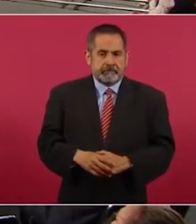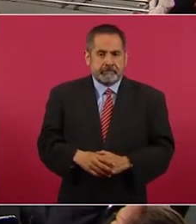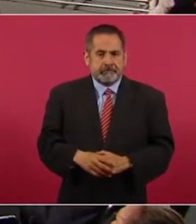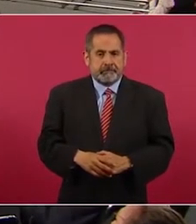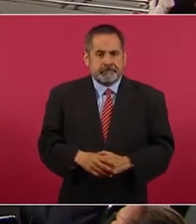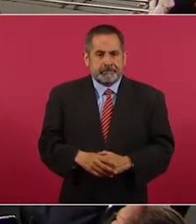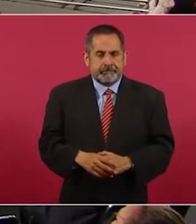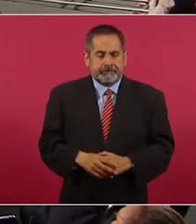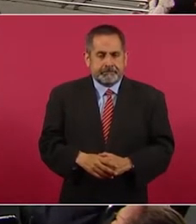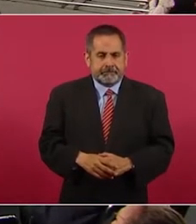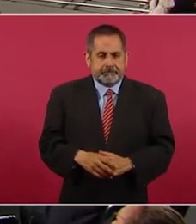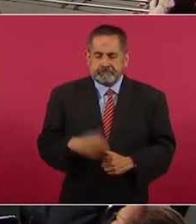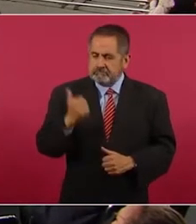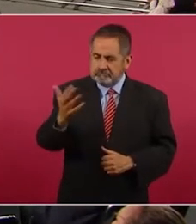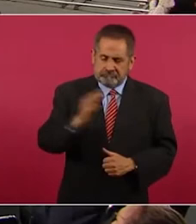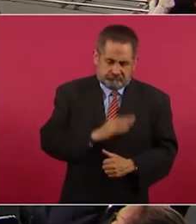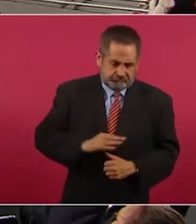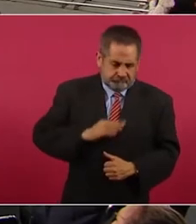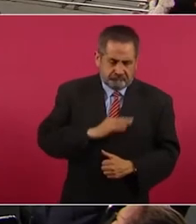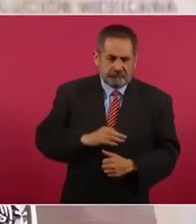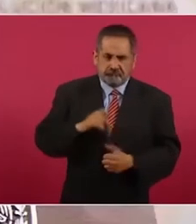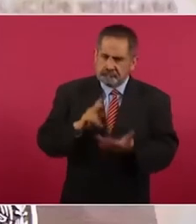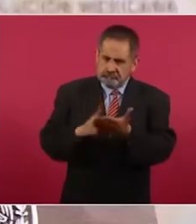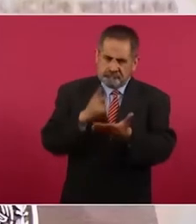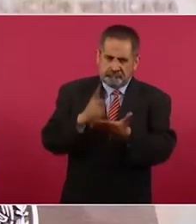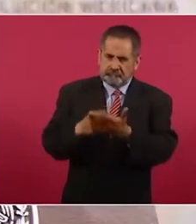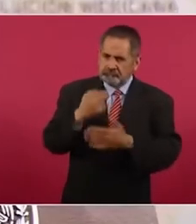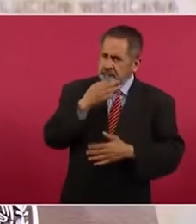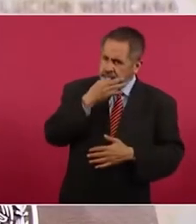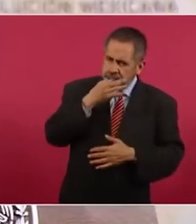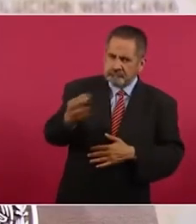Y felicidades Repito A los